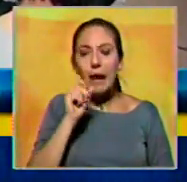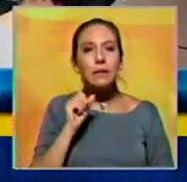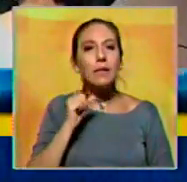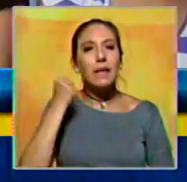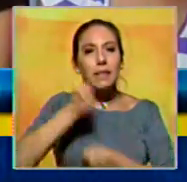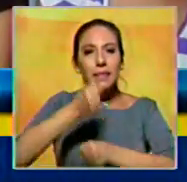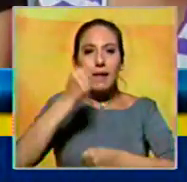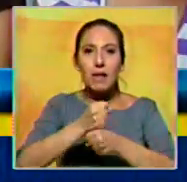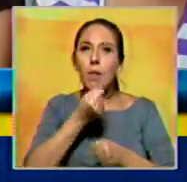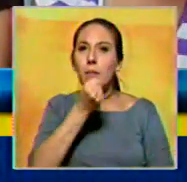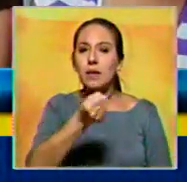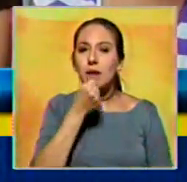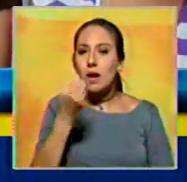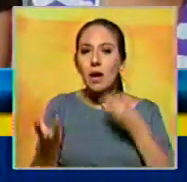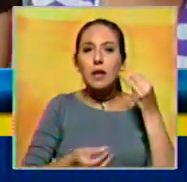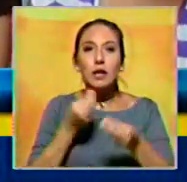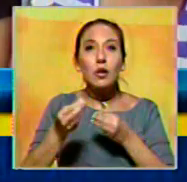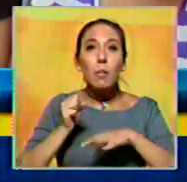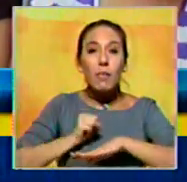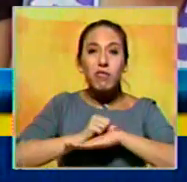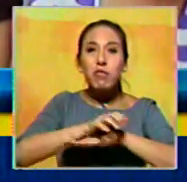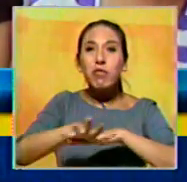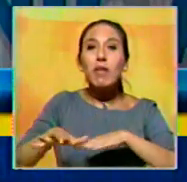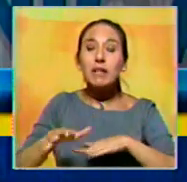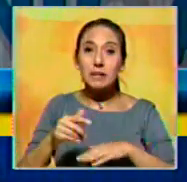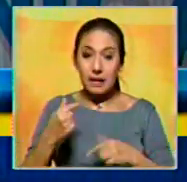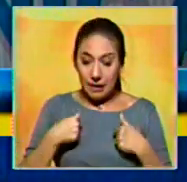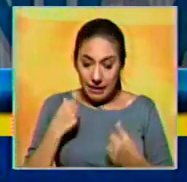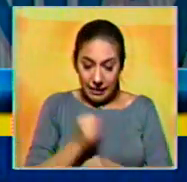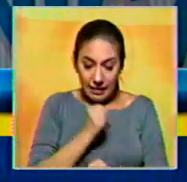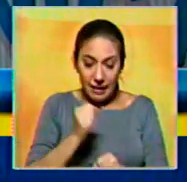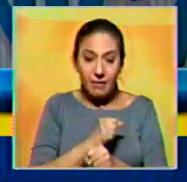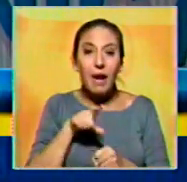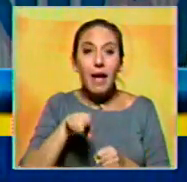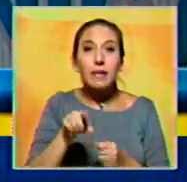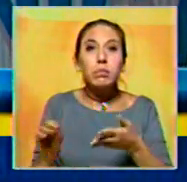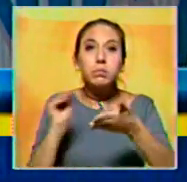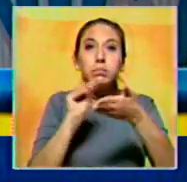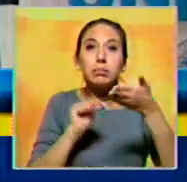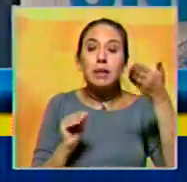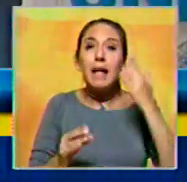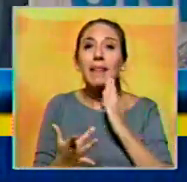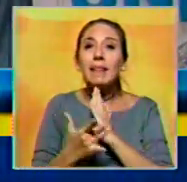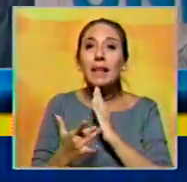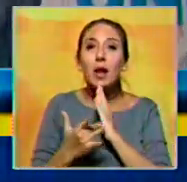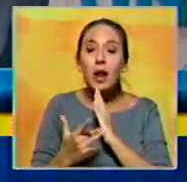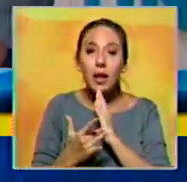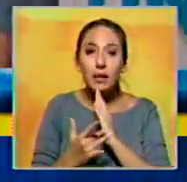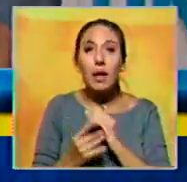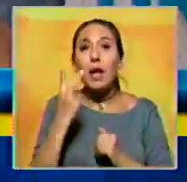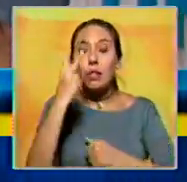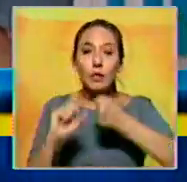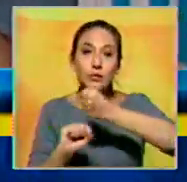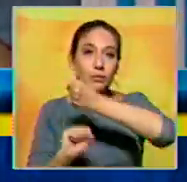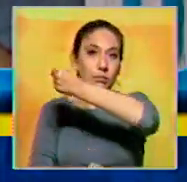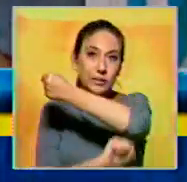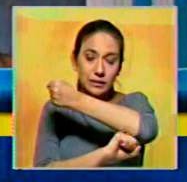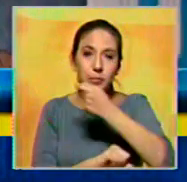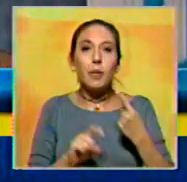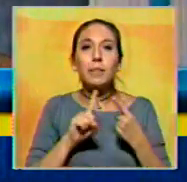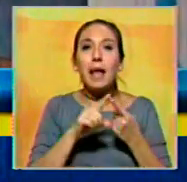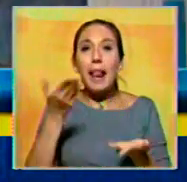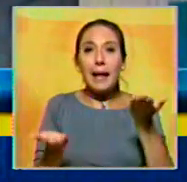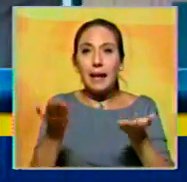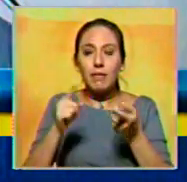periodístico y cómo han influenciado en su carrera la aplicación de estas nuevas tendencias tecnológicas basadas en dos principios fundamentales como el